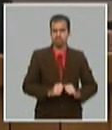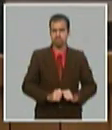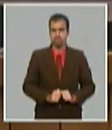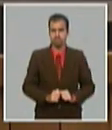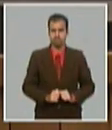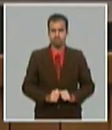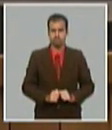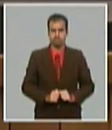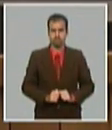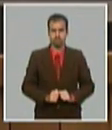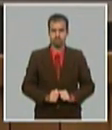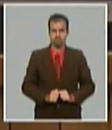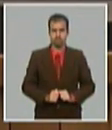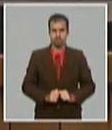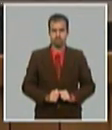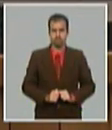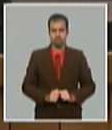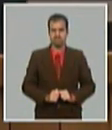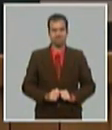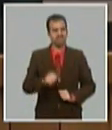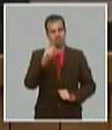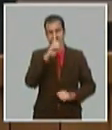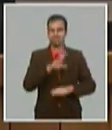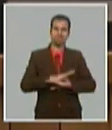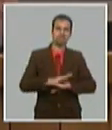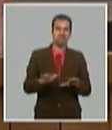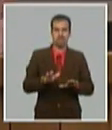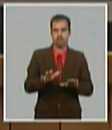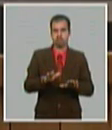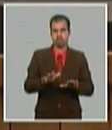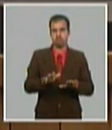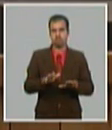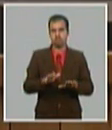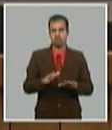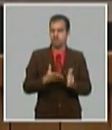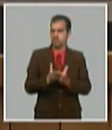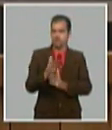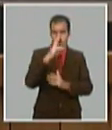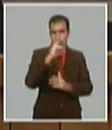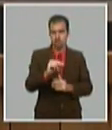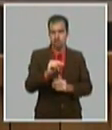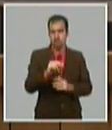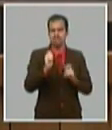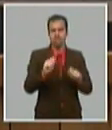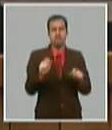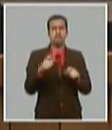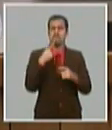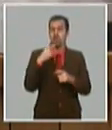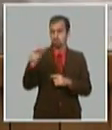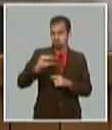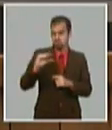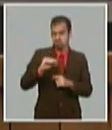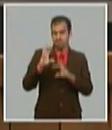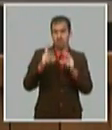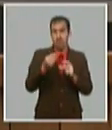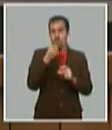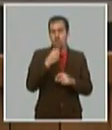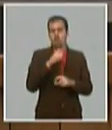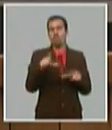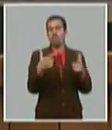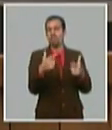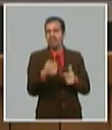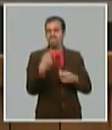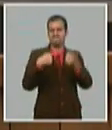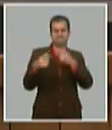acabó se acabó el asunto de que usted para poder pagar por resultados tiene que cumplir las ventas las exportaciones los indicadores del plan